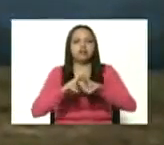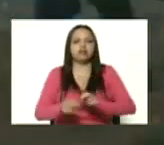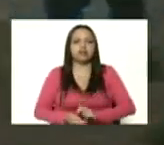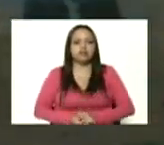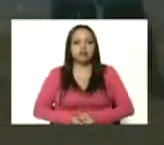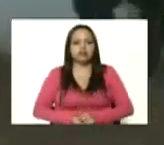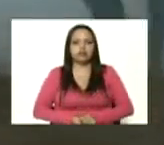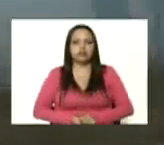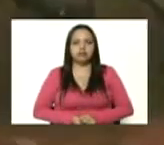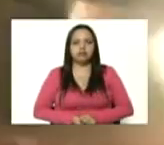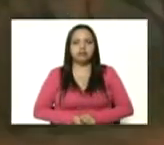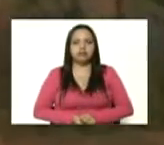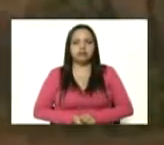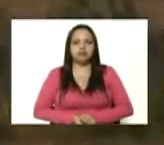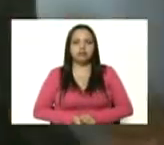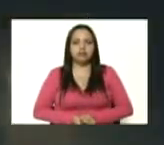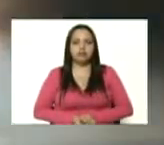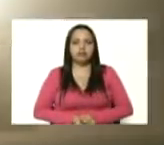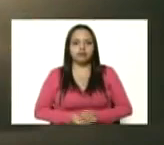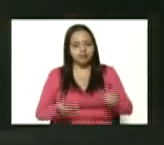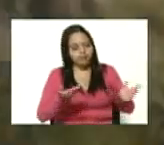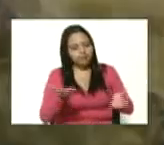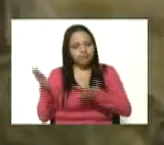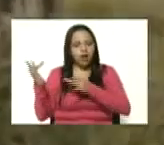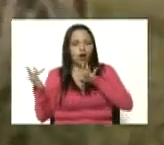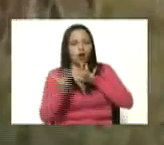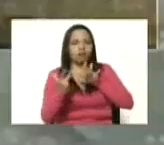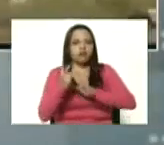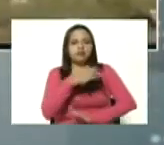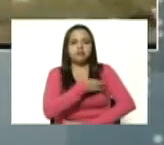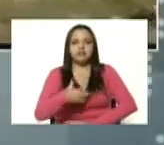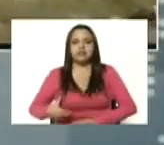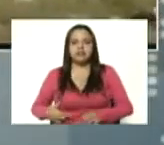adelante mi comandante en jefe